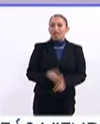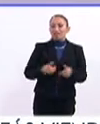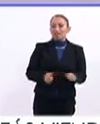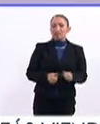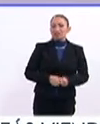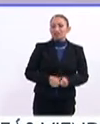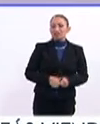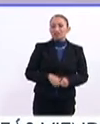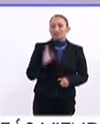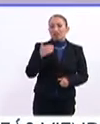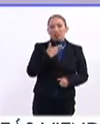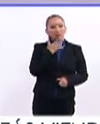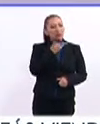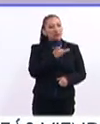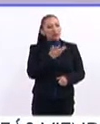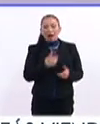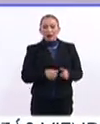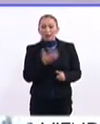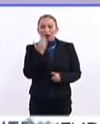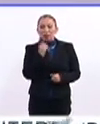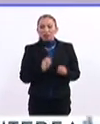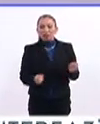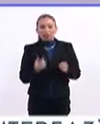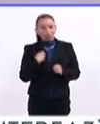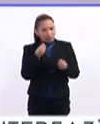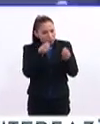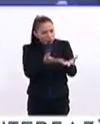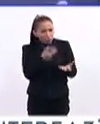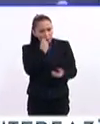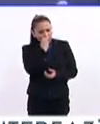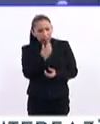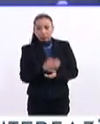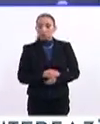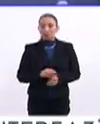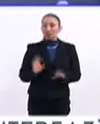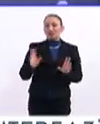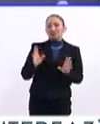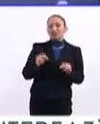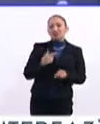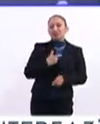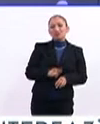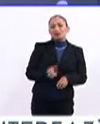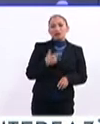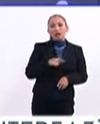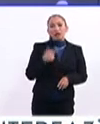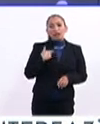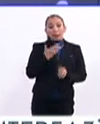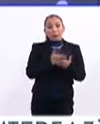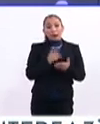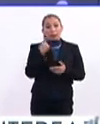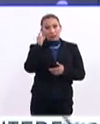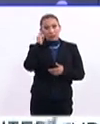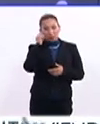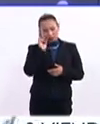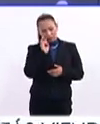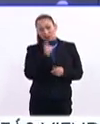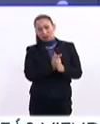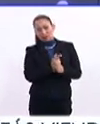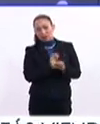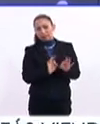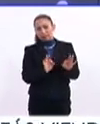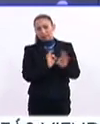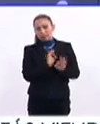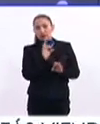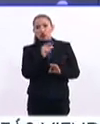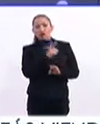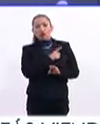rehusarse a comer por completo, y obviamente que hay una irritabilidad muy importante, ¿no? O sea, que